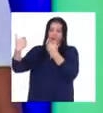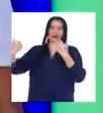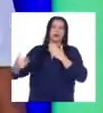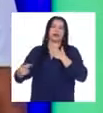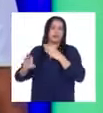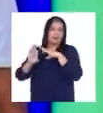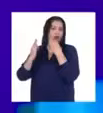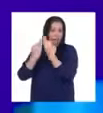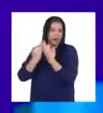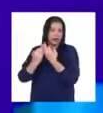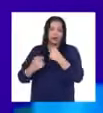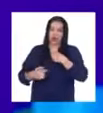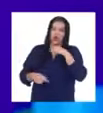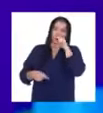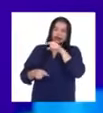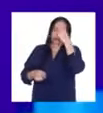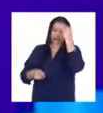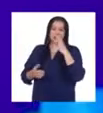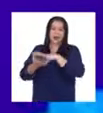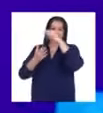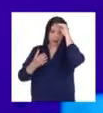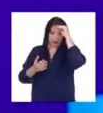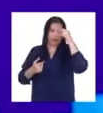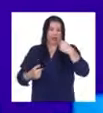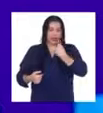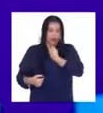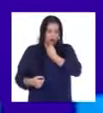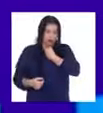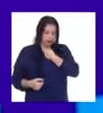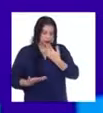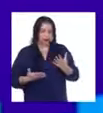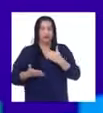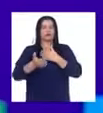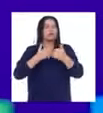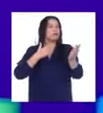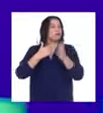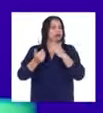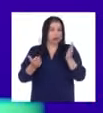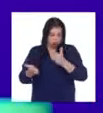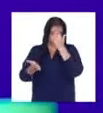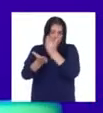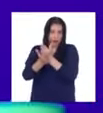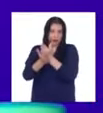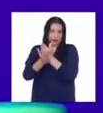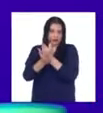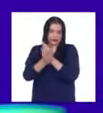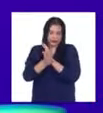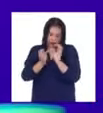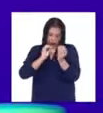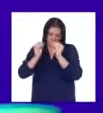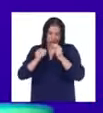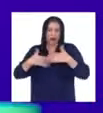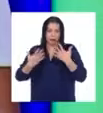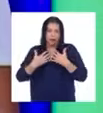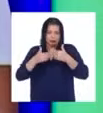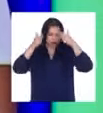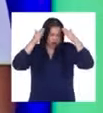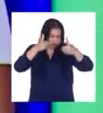Y en ahí aprendí que uno tiene que superar todo esto para dedicarse a entrenar con disciplina.